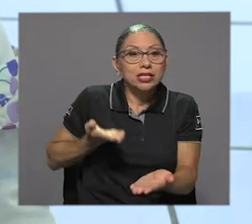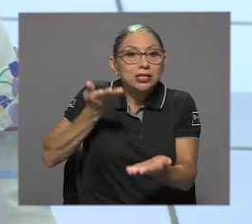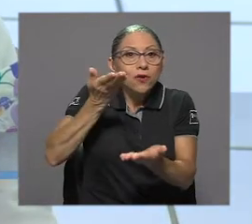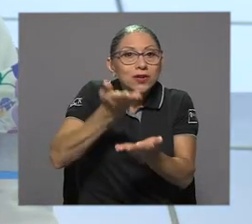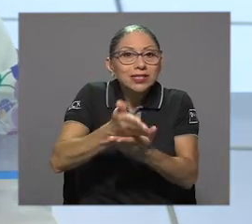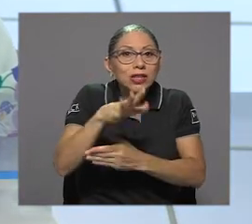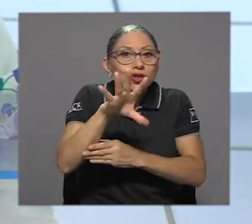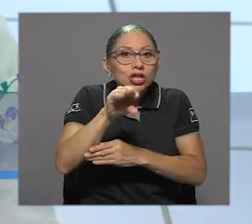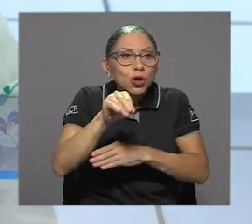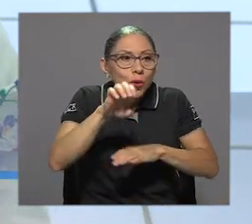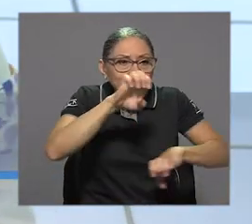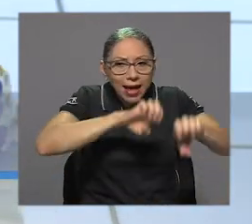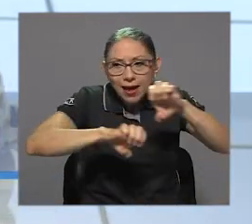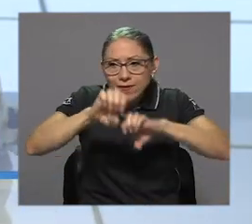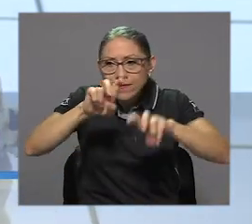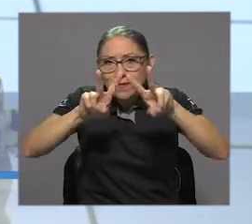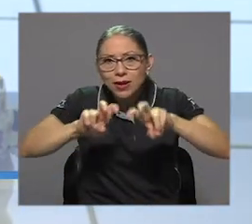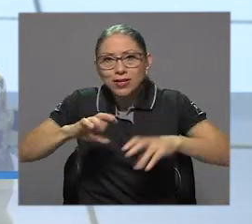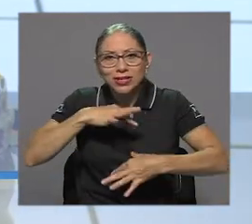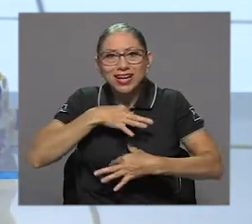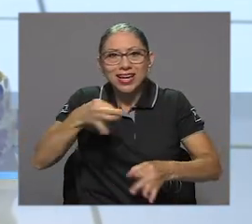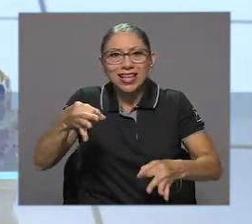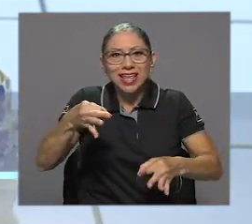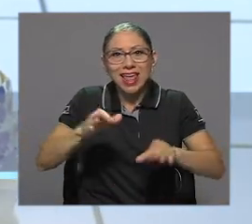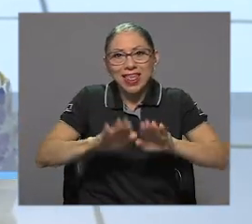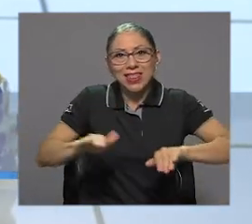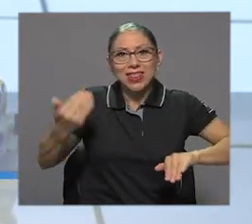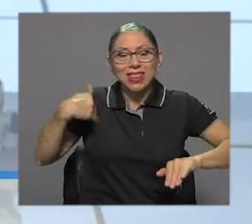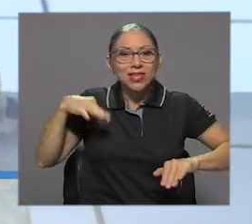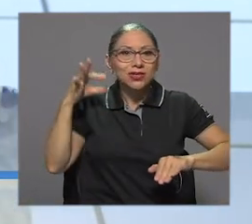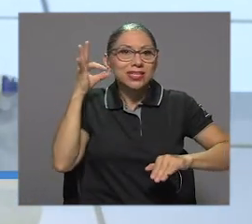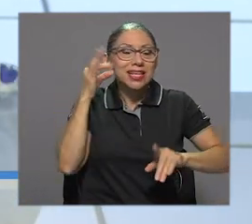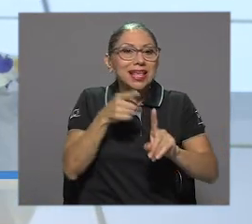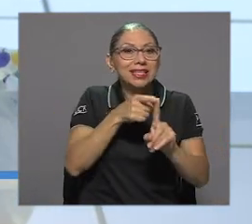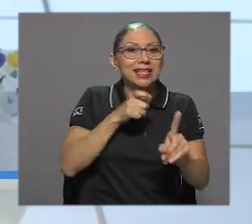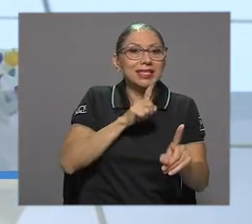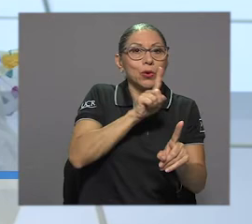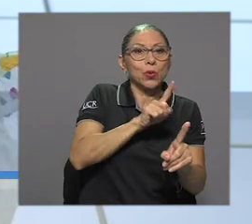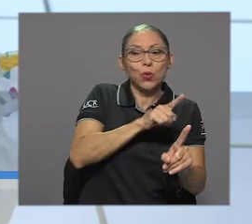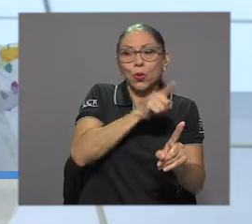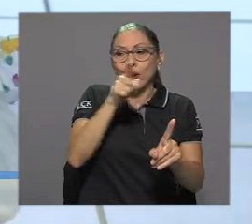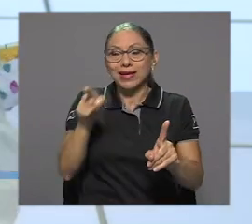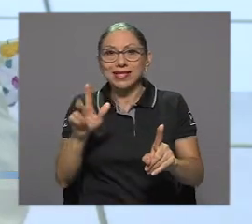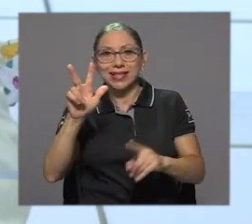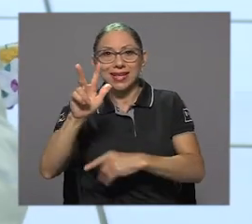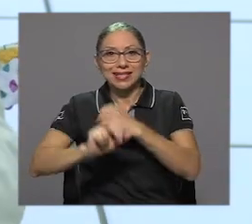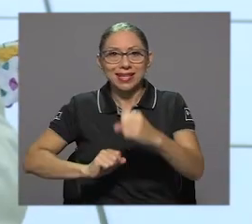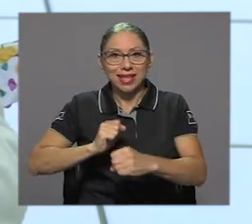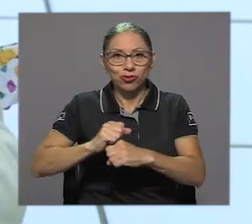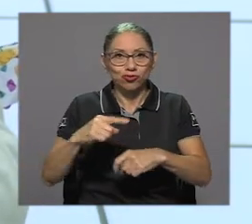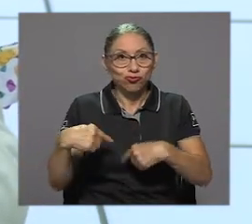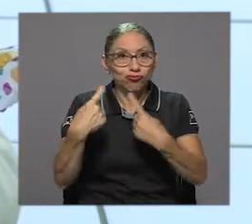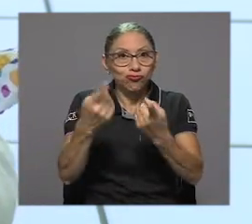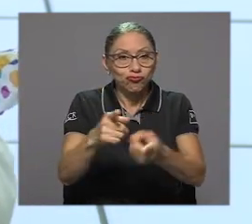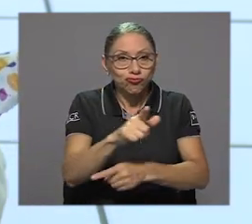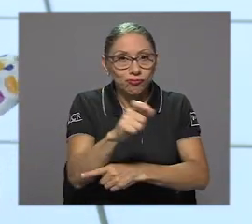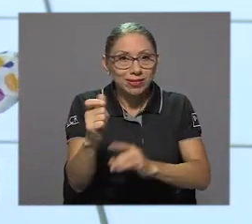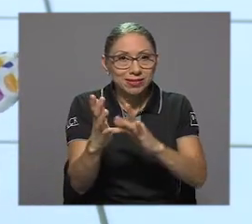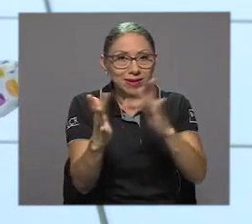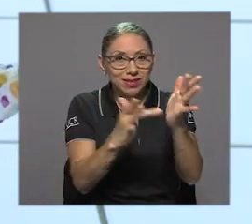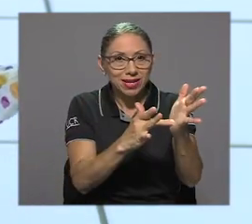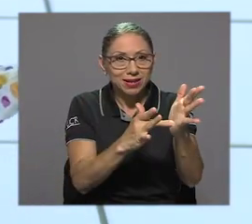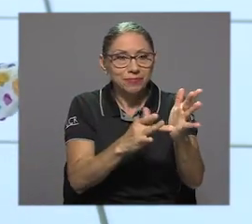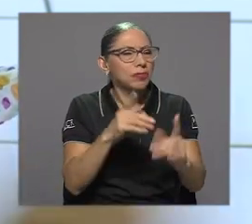doctoral está ofreciendo 50 valoraciones gratuitas a niños y niñas de 1 a 3 años en el mes de abril.